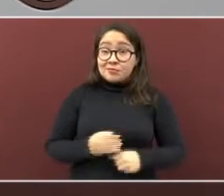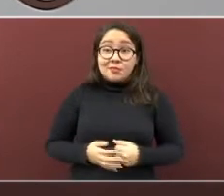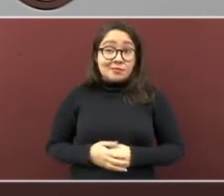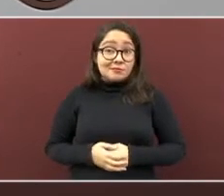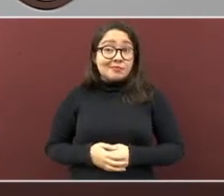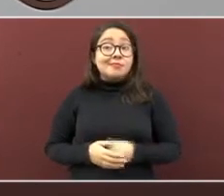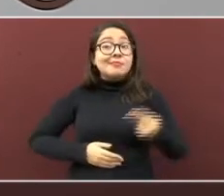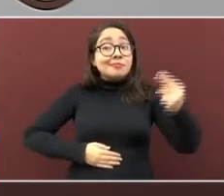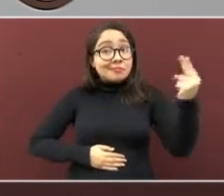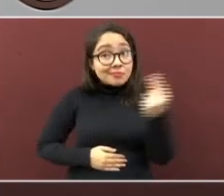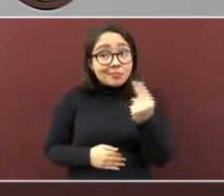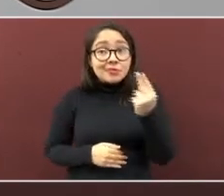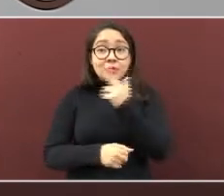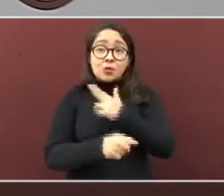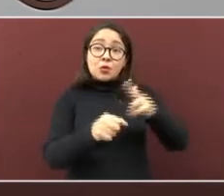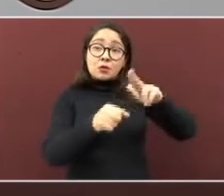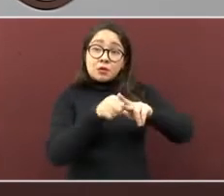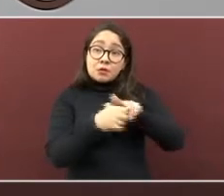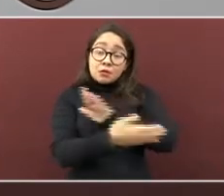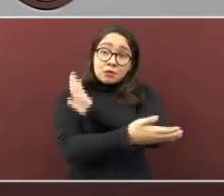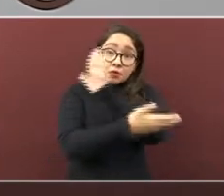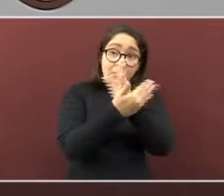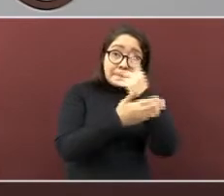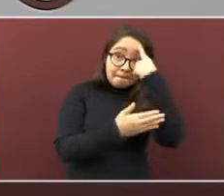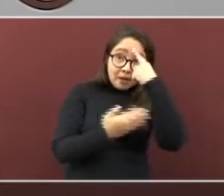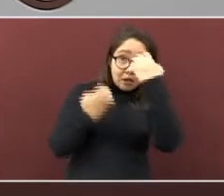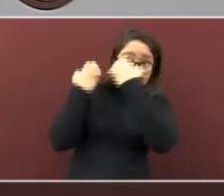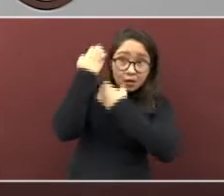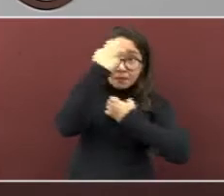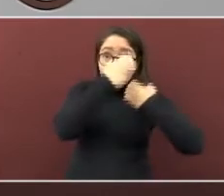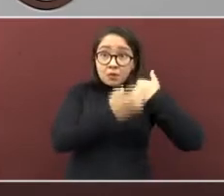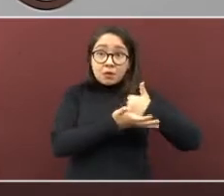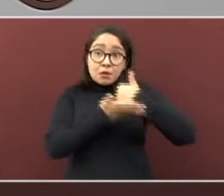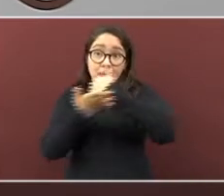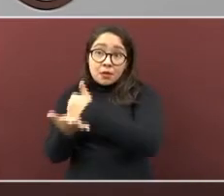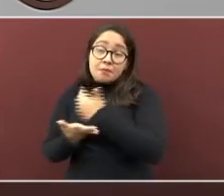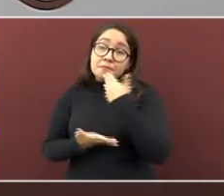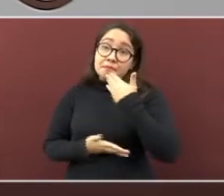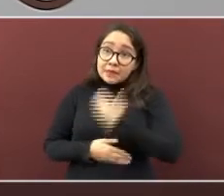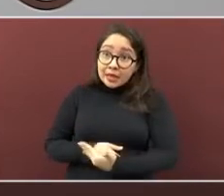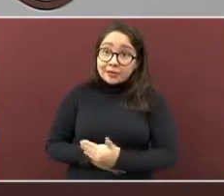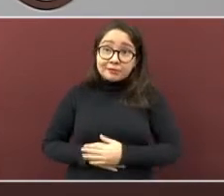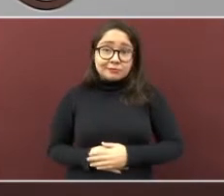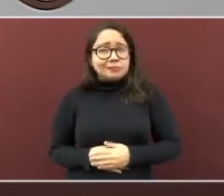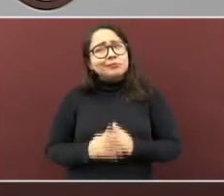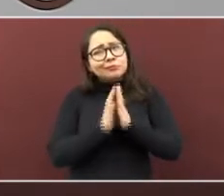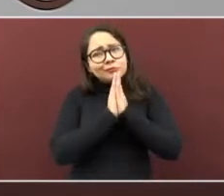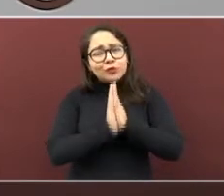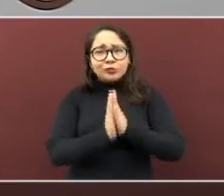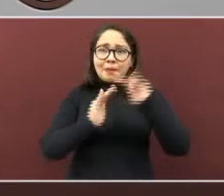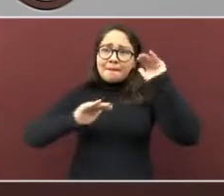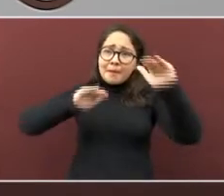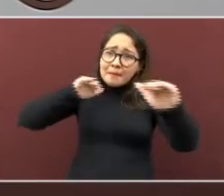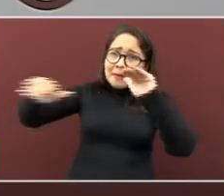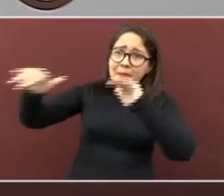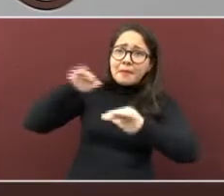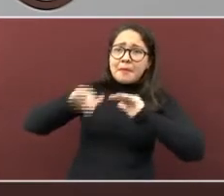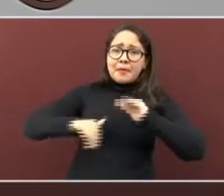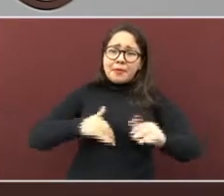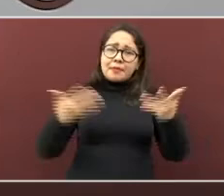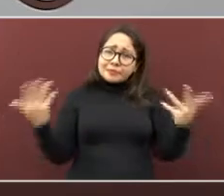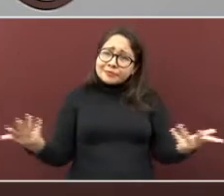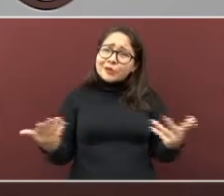Tienen que ir al hospital para recibir la atención médica adecuada. Yo les invito a que